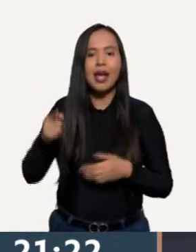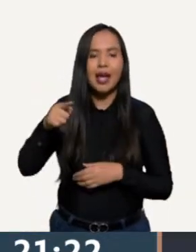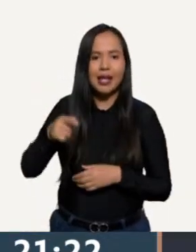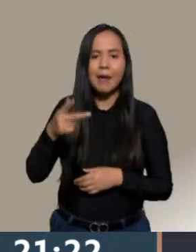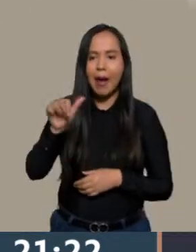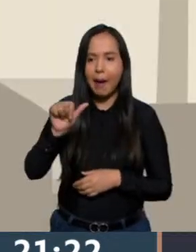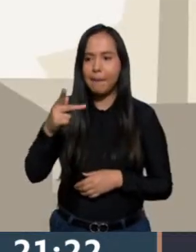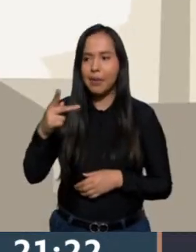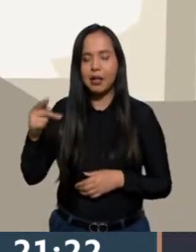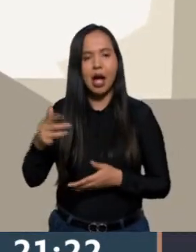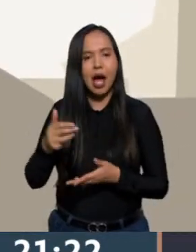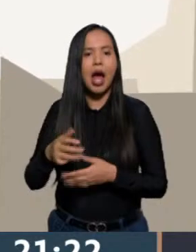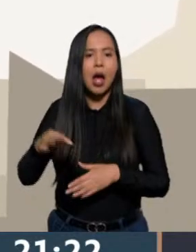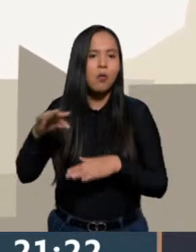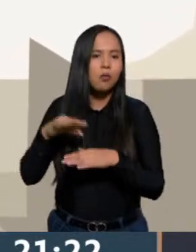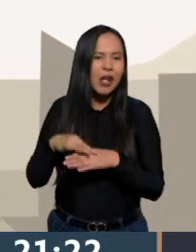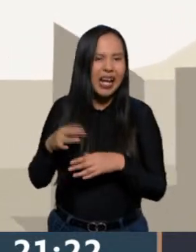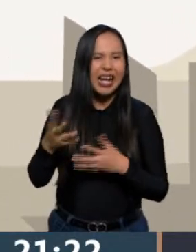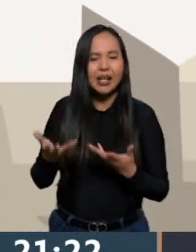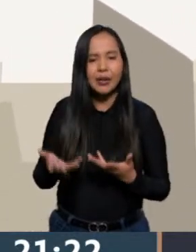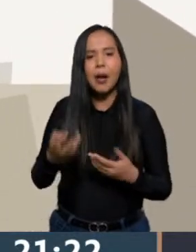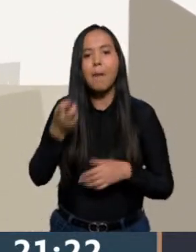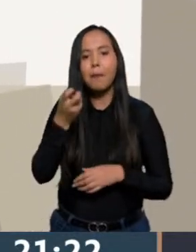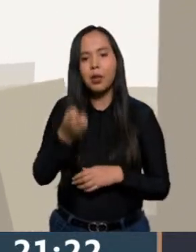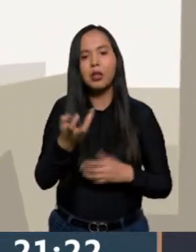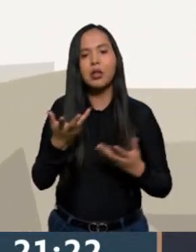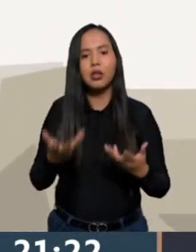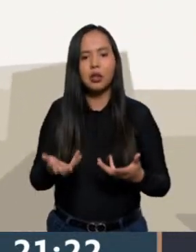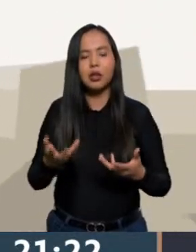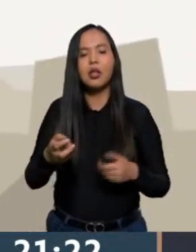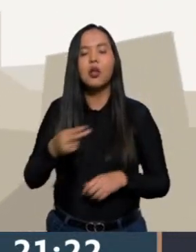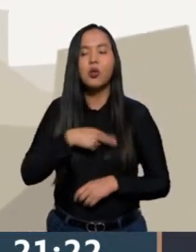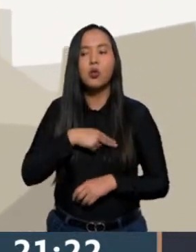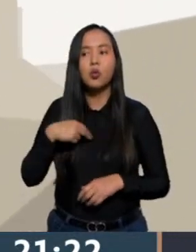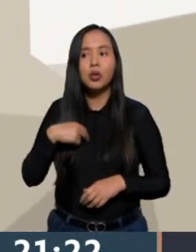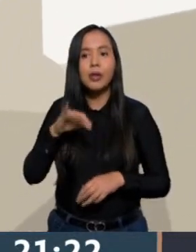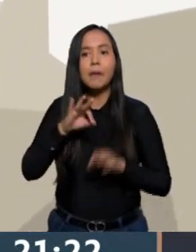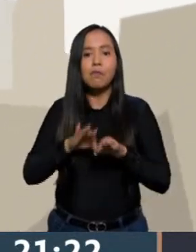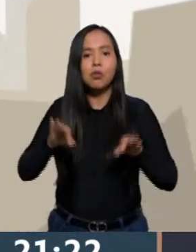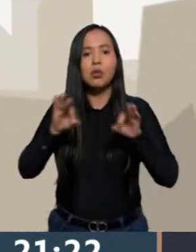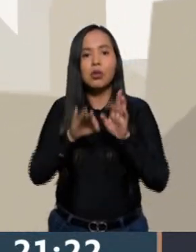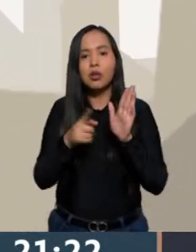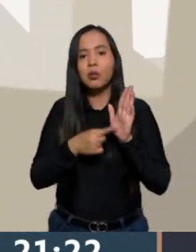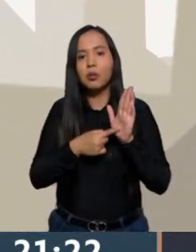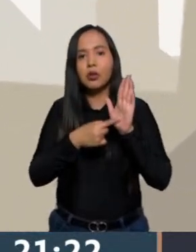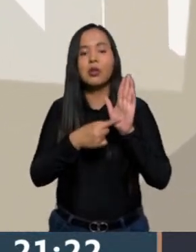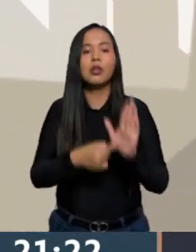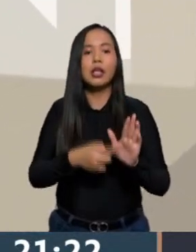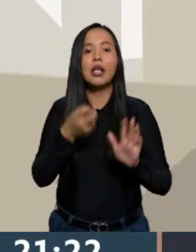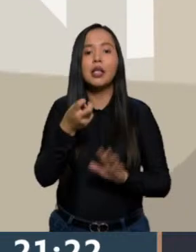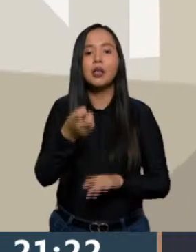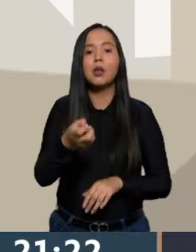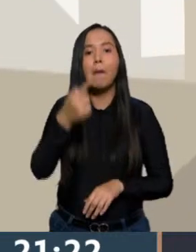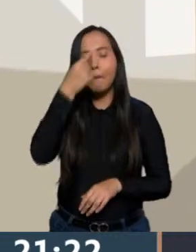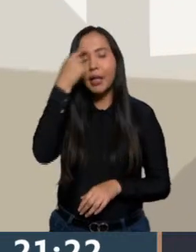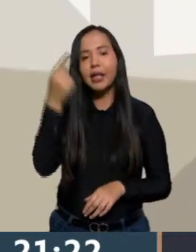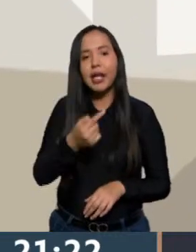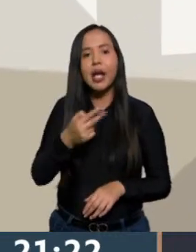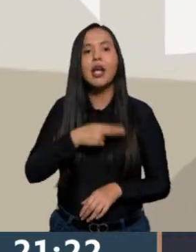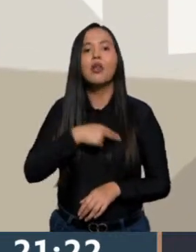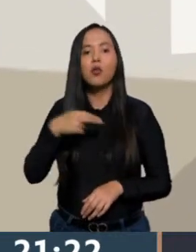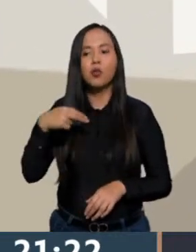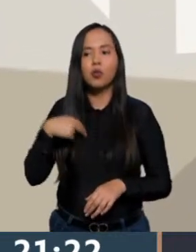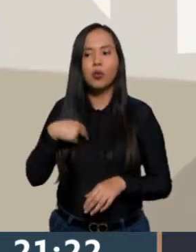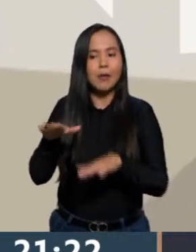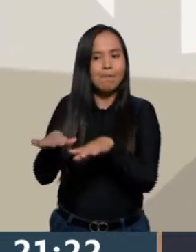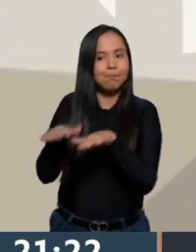plataformas. Entonces, de ahí es nuestra lucha y por eso nos parece importante hacer este posicionamiento para deslindarnos de estas prácticas